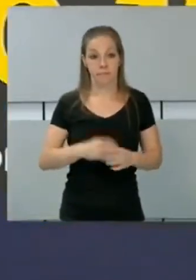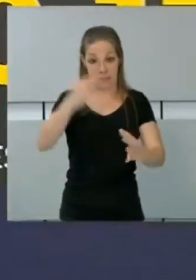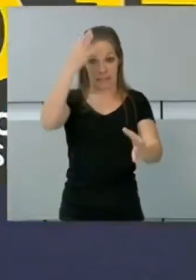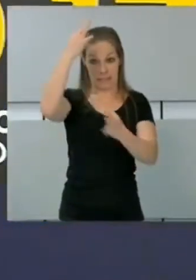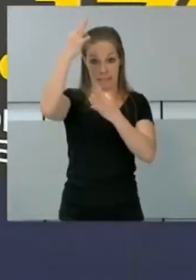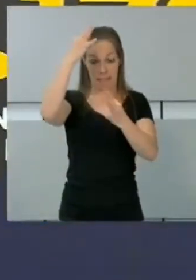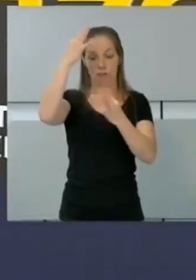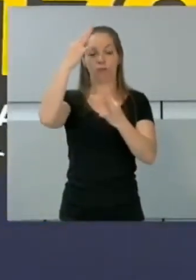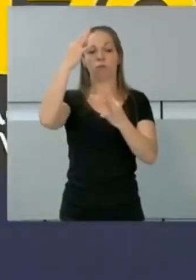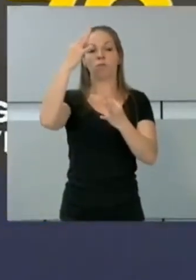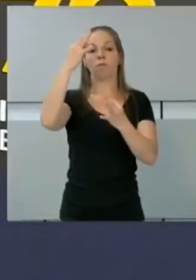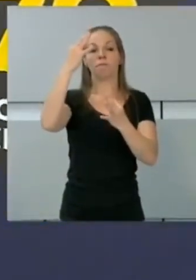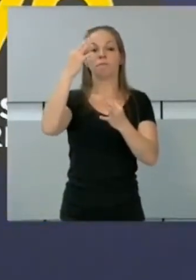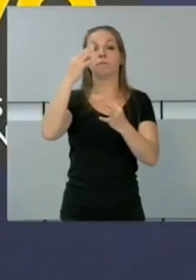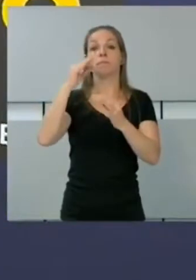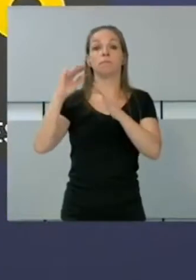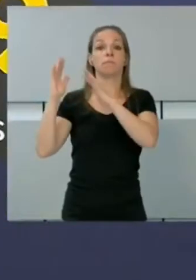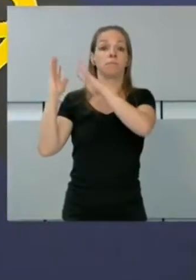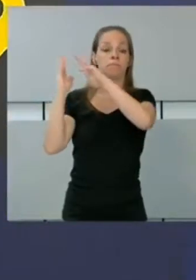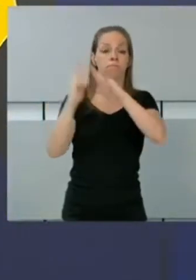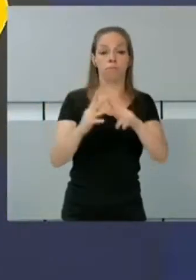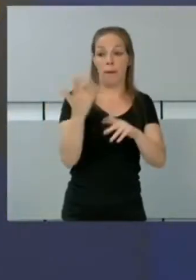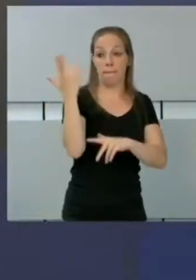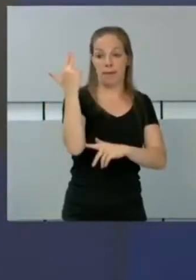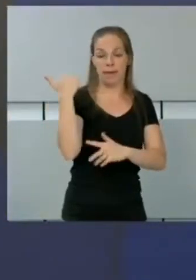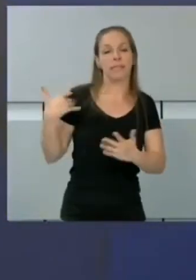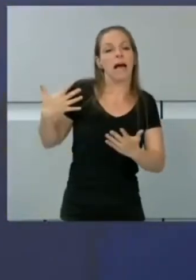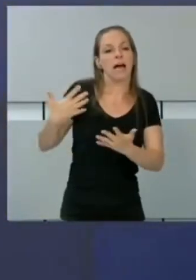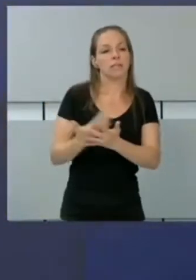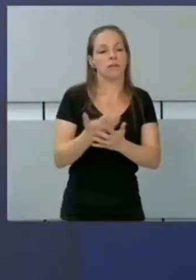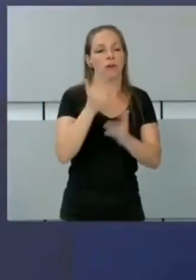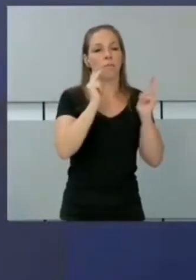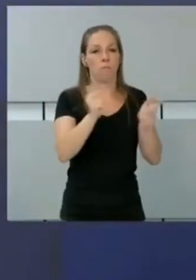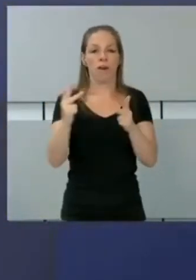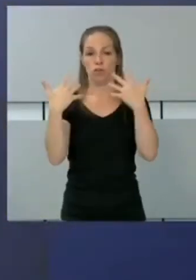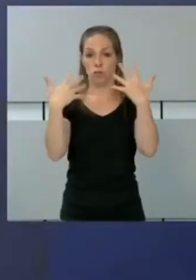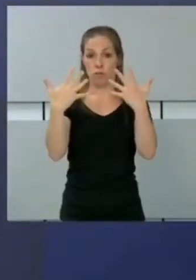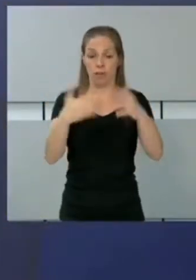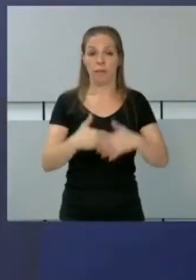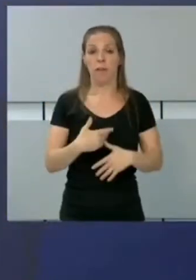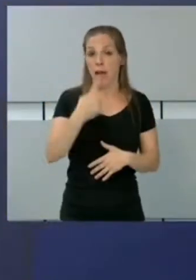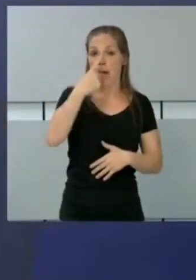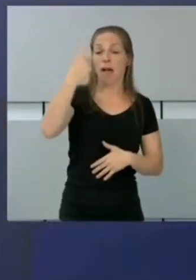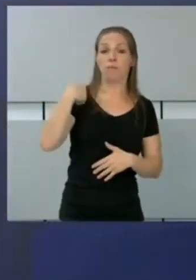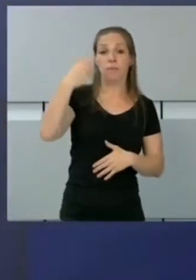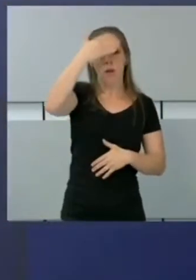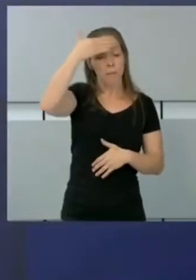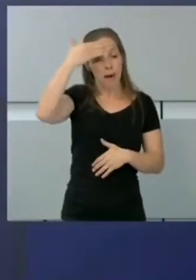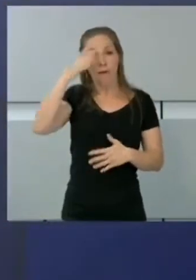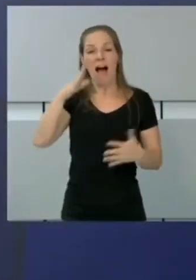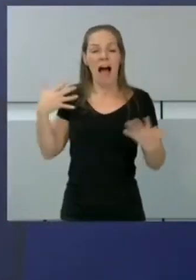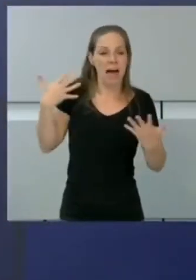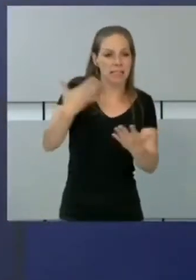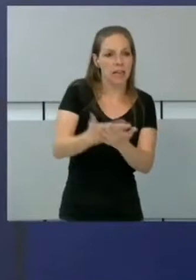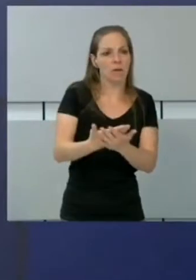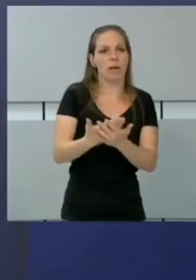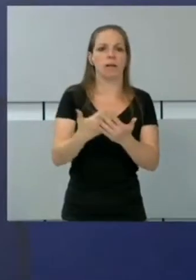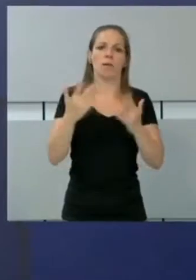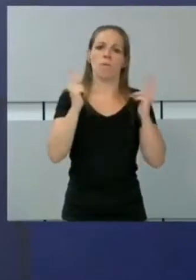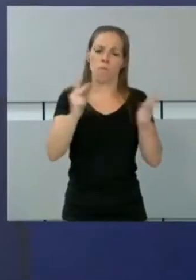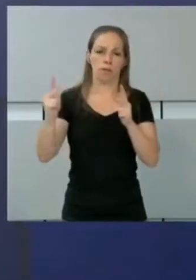han comunicado, 10 fallecidos desde el viernes. Es la cifra más baja de muertes desde el verano pasado. El número de contagios